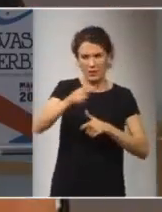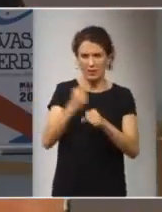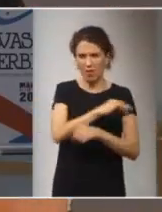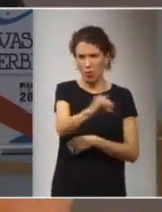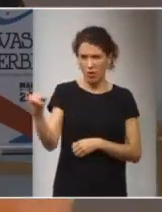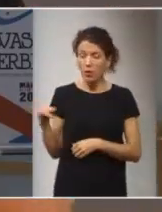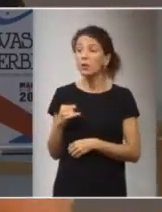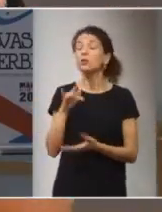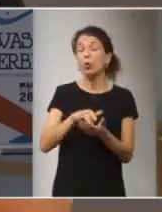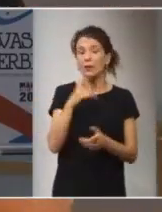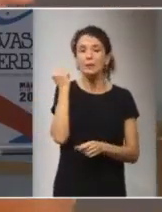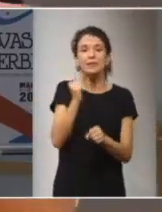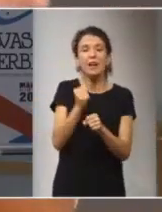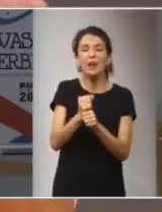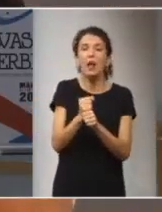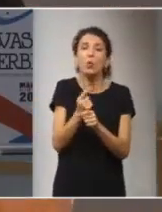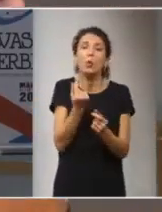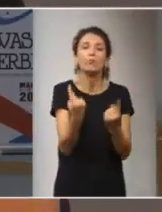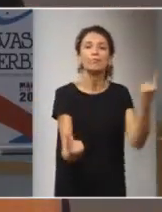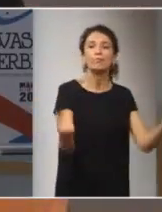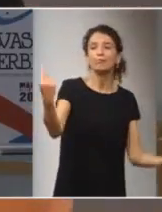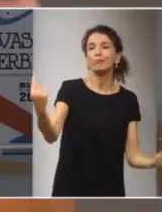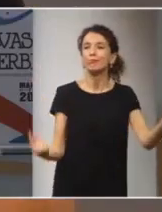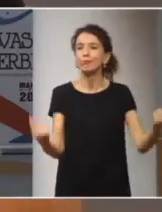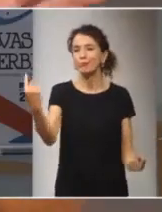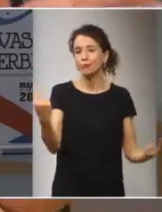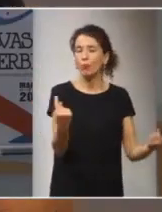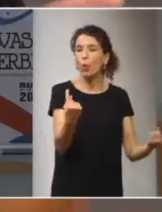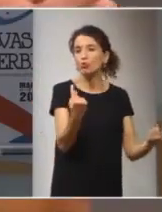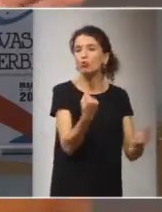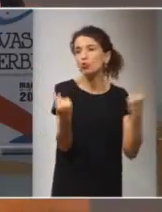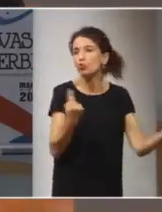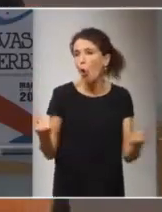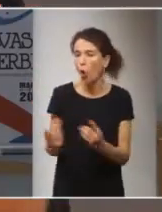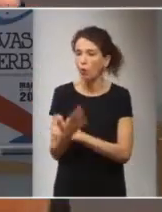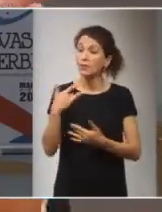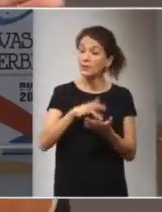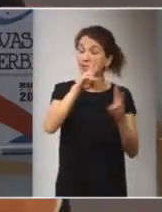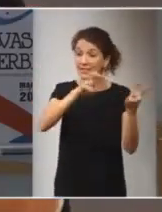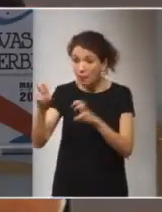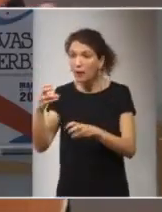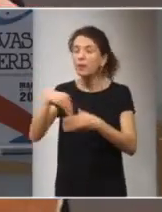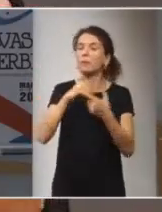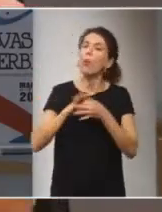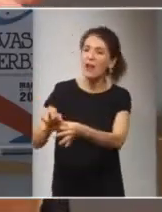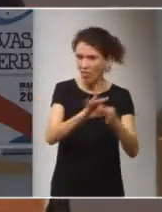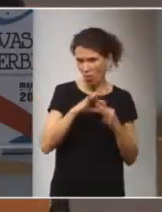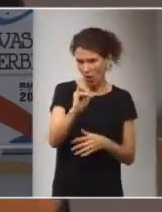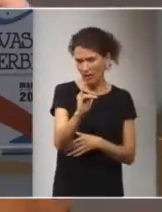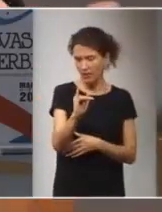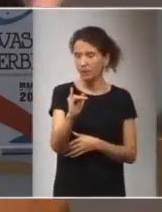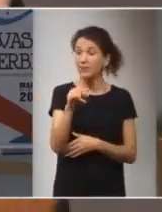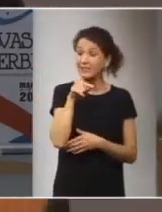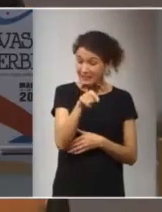en muchos casos se está trabajando aisladamente en el mismo tema mucha gente aisladamente y todos los temas aislados entre sí entonces